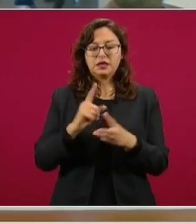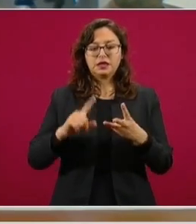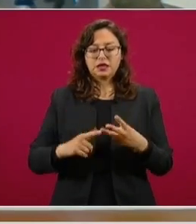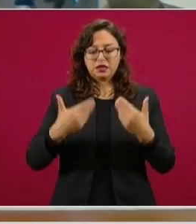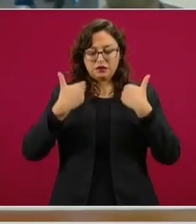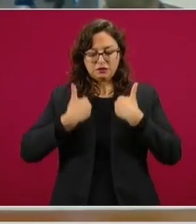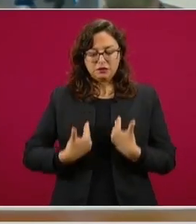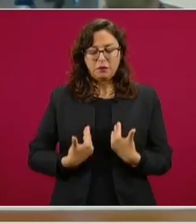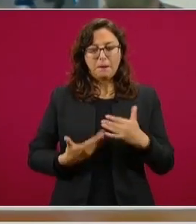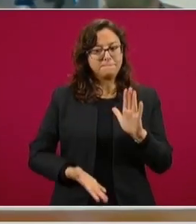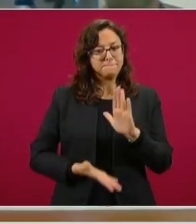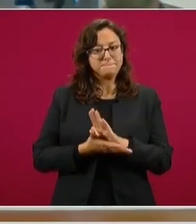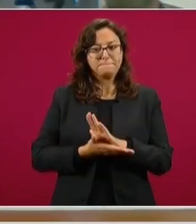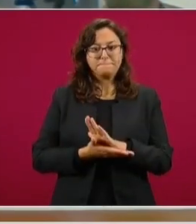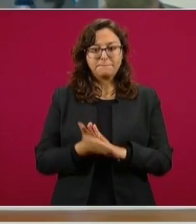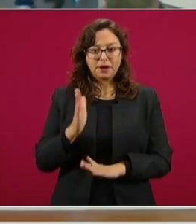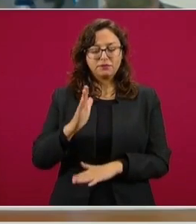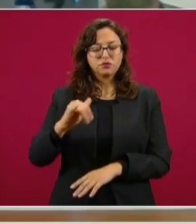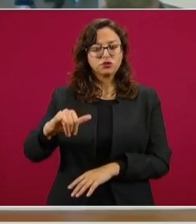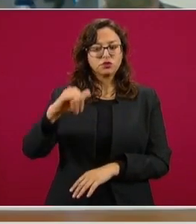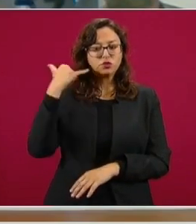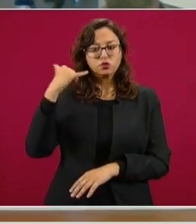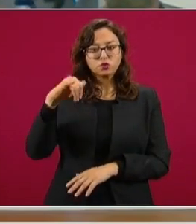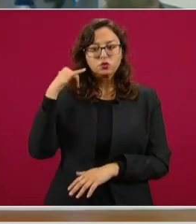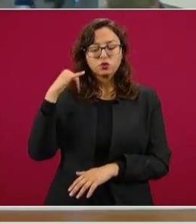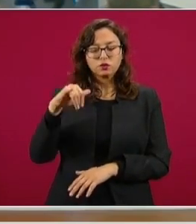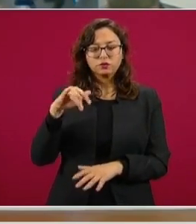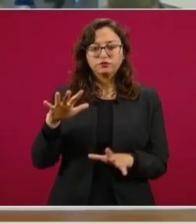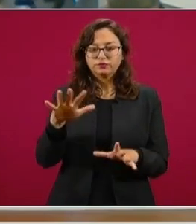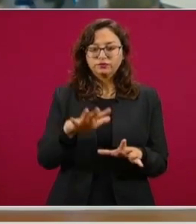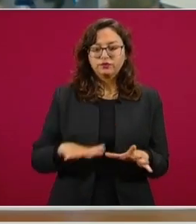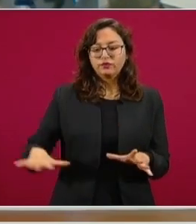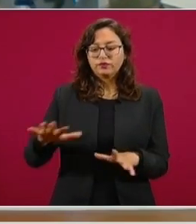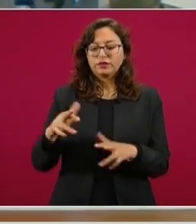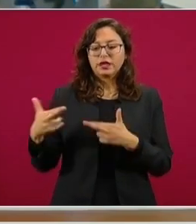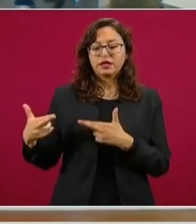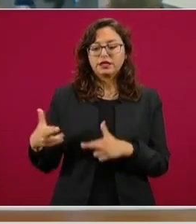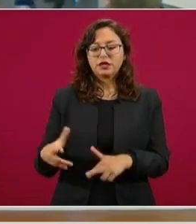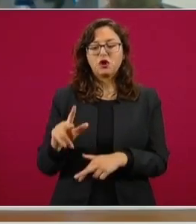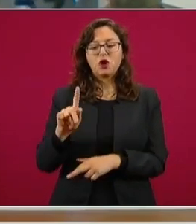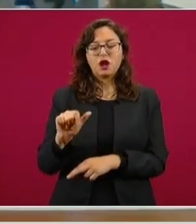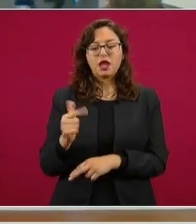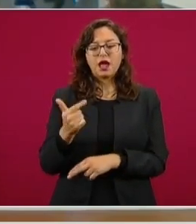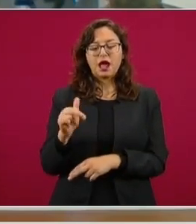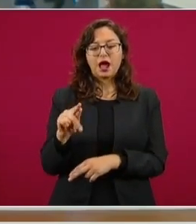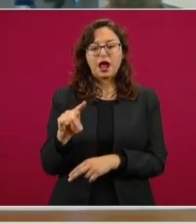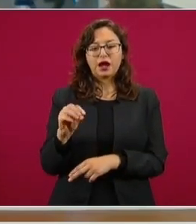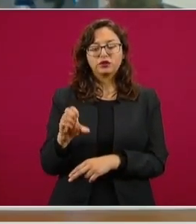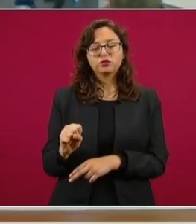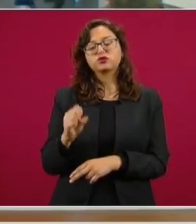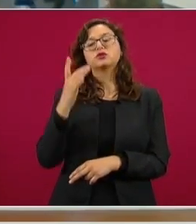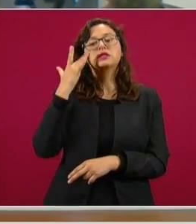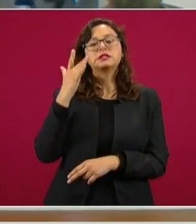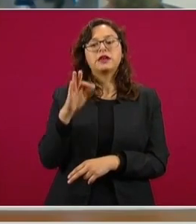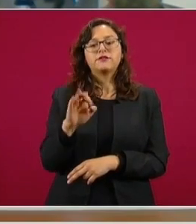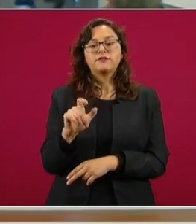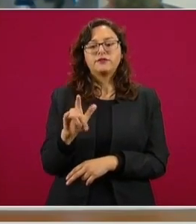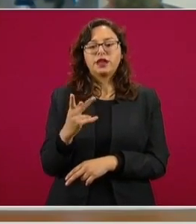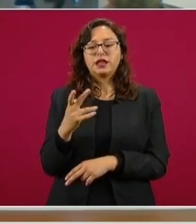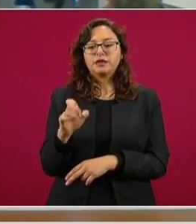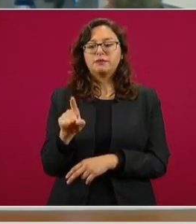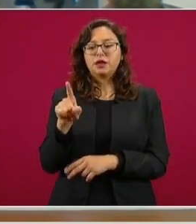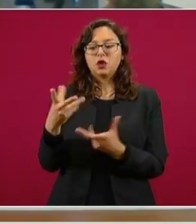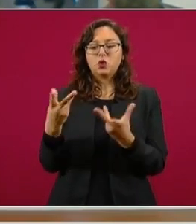nos vamos a desplazar a Yucatán. Vamos a estar en el área de Río Lagartos y San Felipe, donde nos vamos a reunir con el gobernador